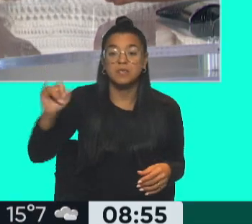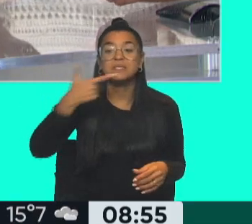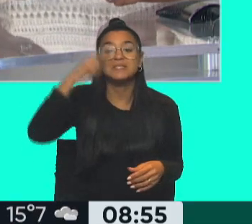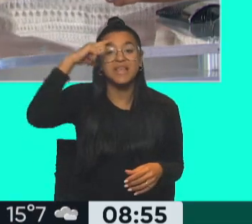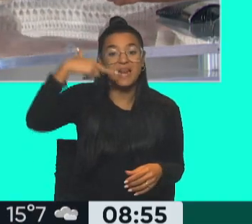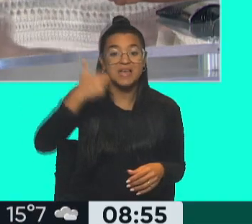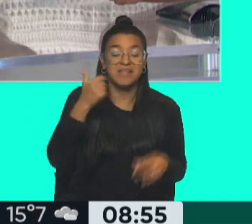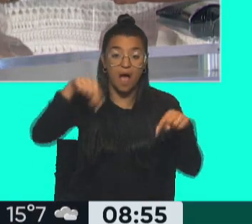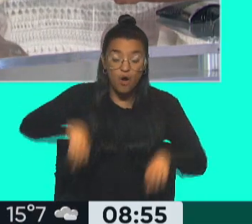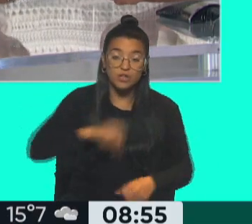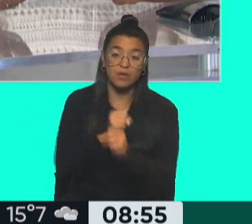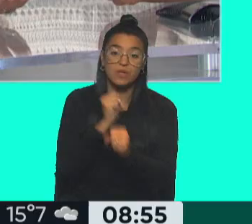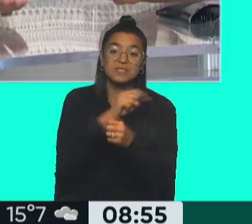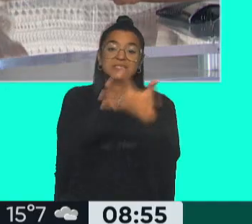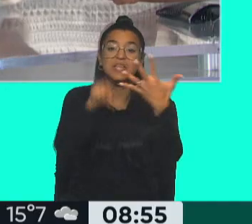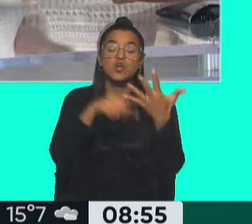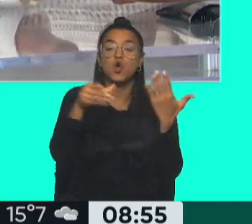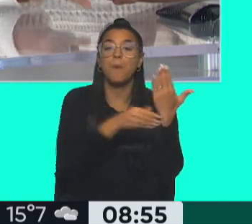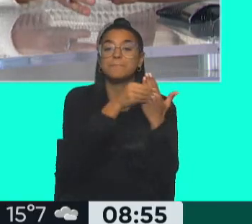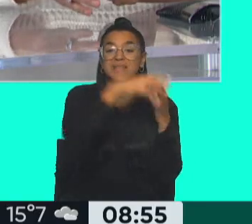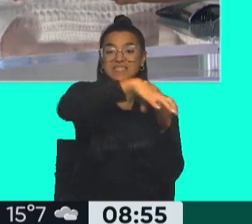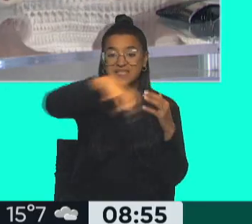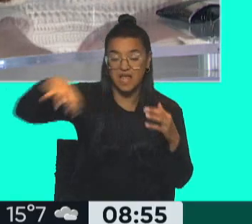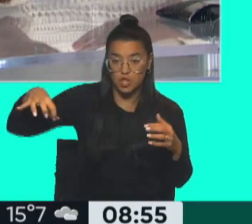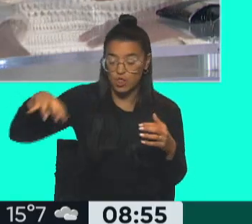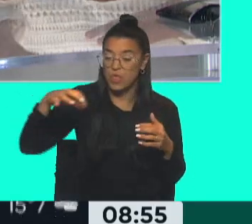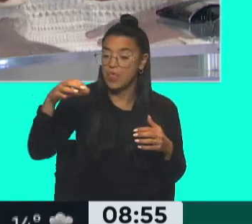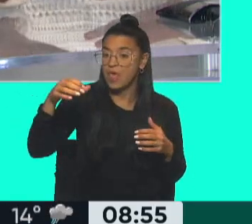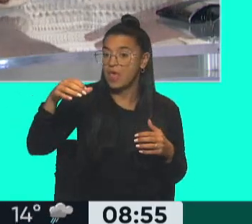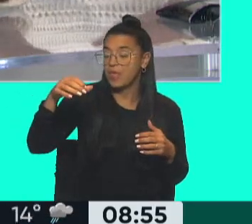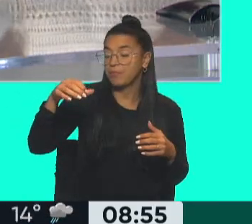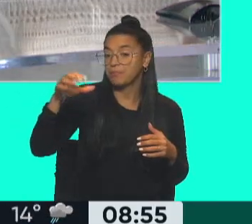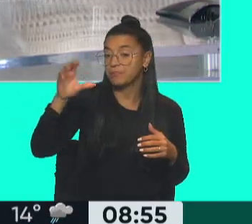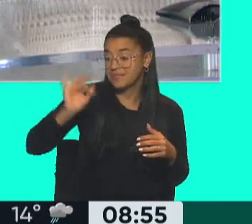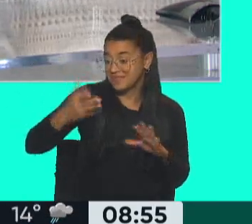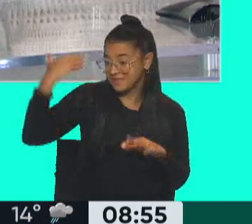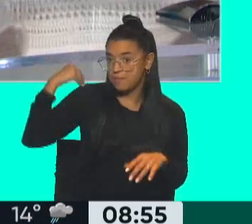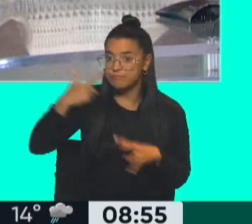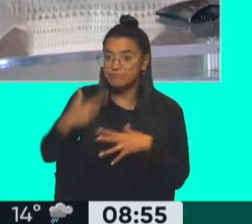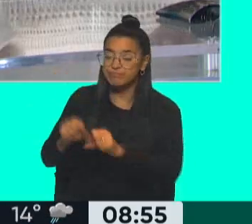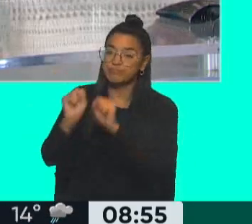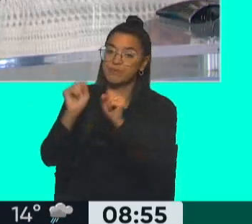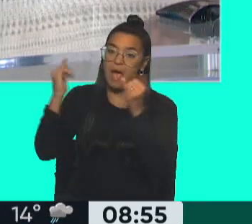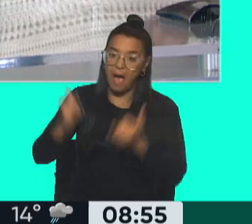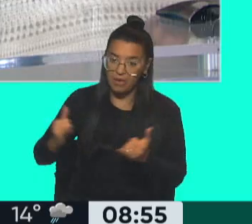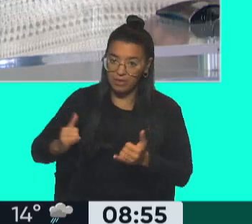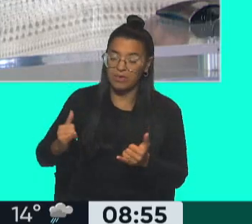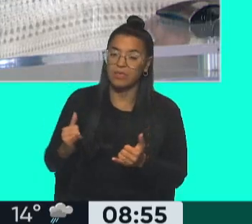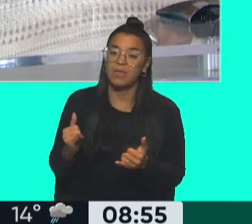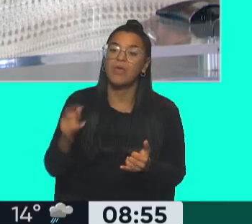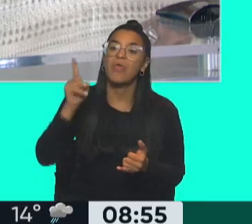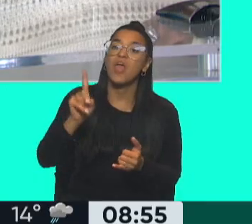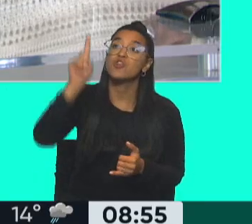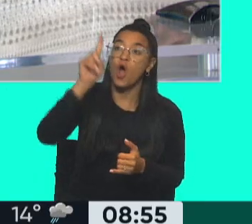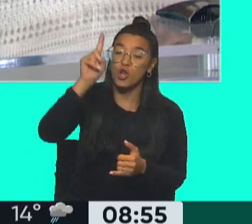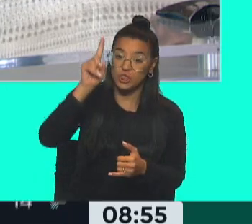El Senasa en este momento está trabajando con cinco ministerios desde el mes de diciembre cuando se detectó que ya estaba bajando desde el